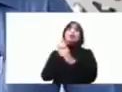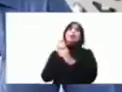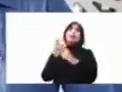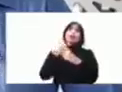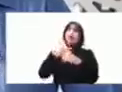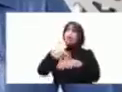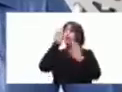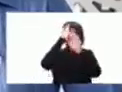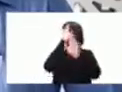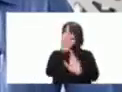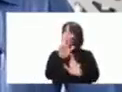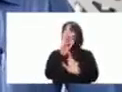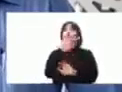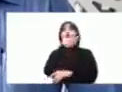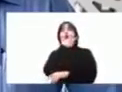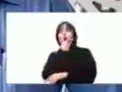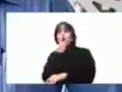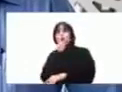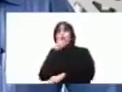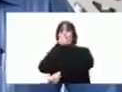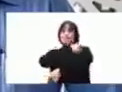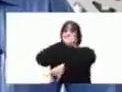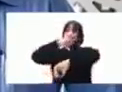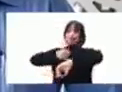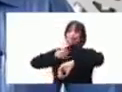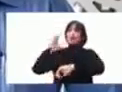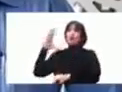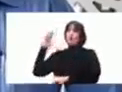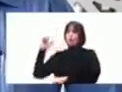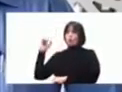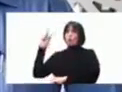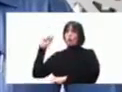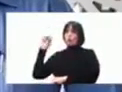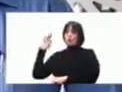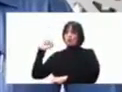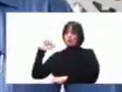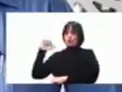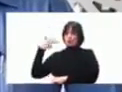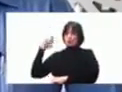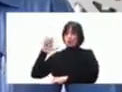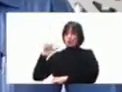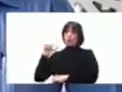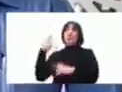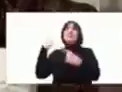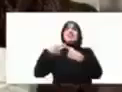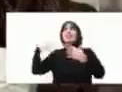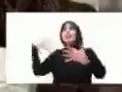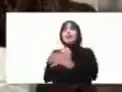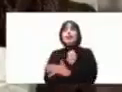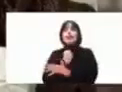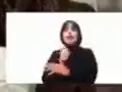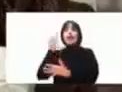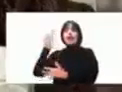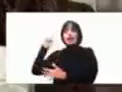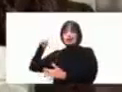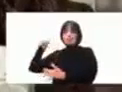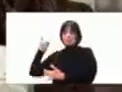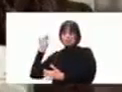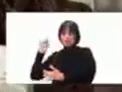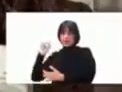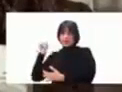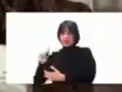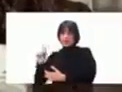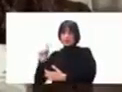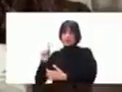de Iztapalapa a Cuitlavo siendo el ganador el maestro Hermino Ramírez quien